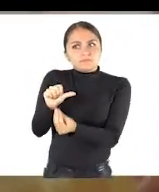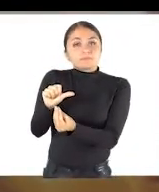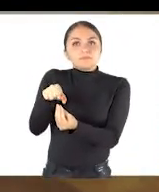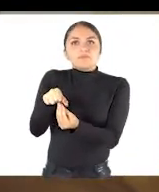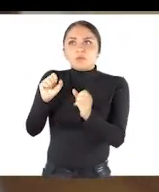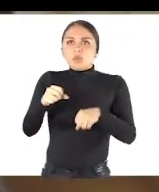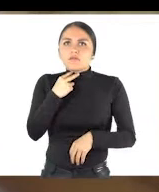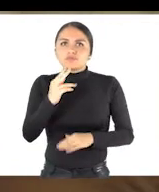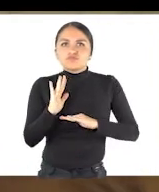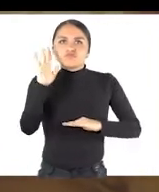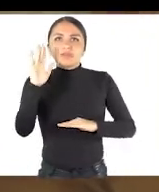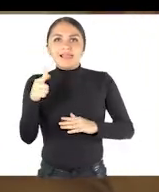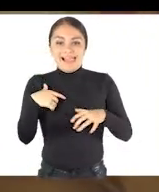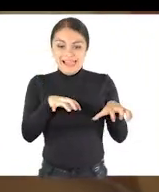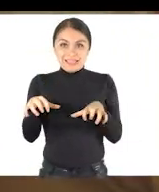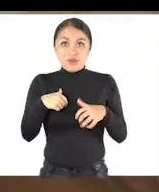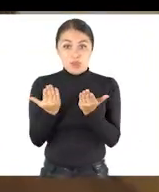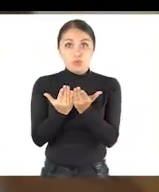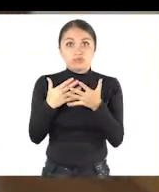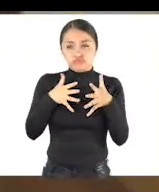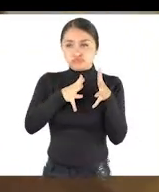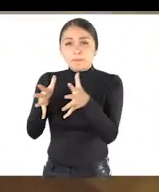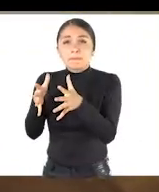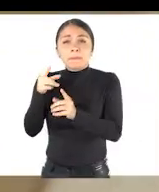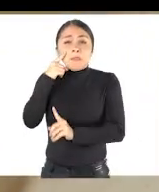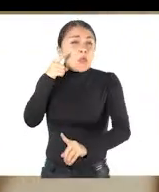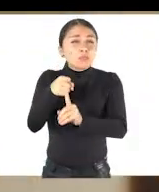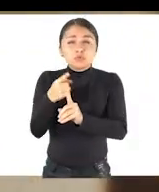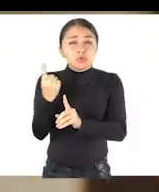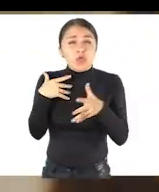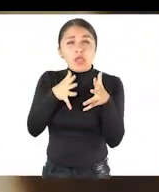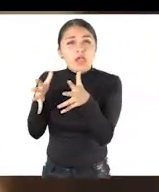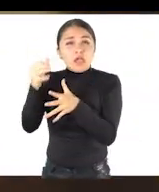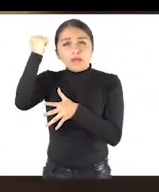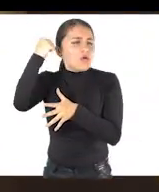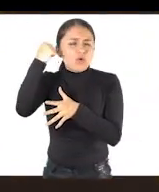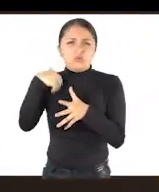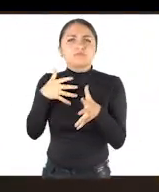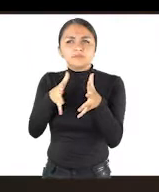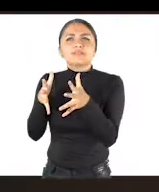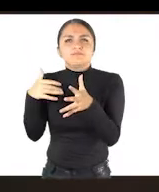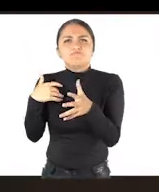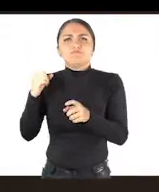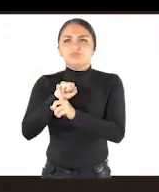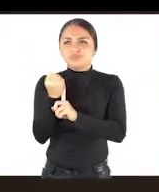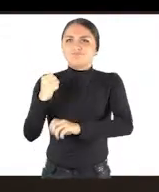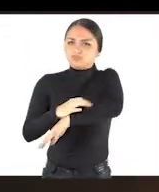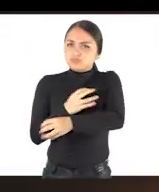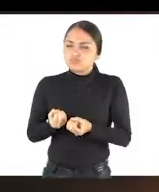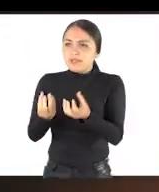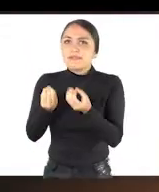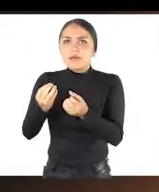que logran de alguna manera elevar su voz a través de las acciones educativas que no solo se enfrascan en lo pedagógico, sino en un trabajo